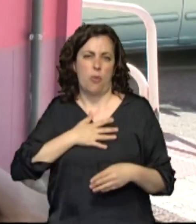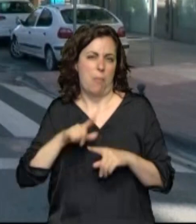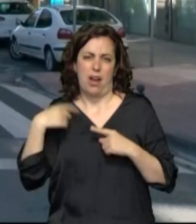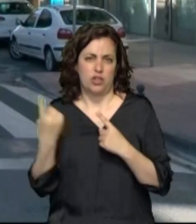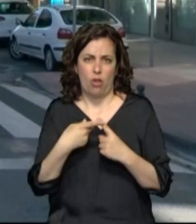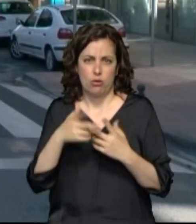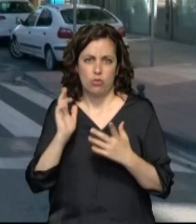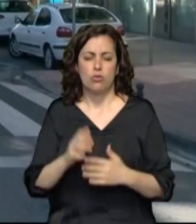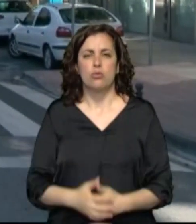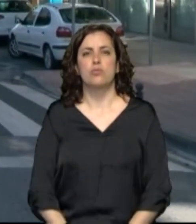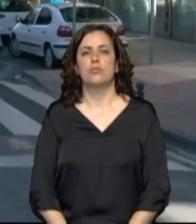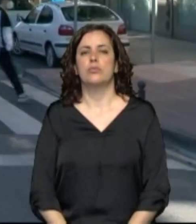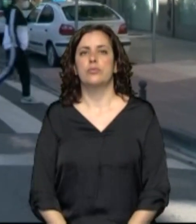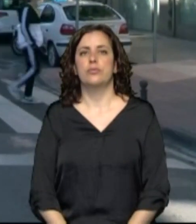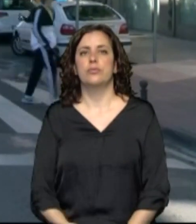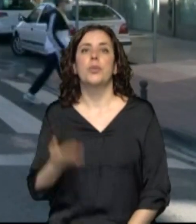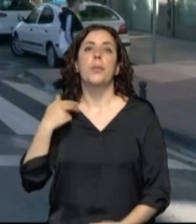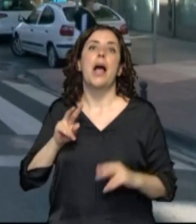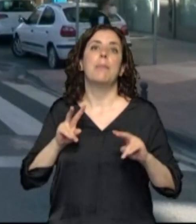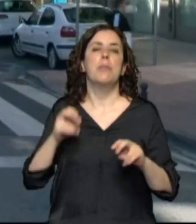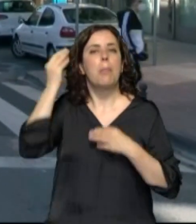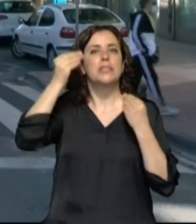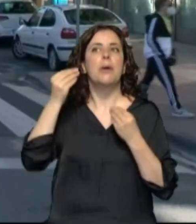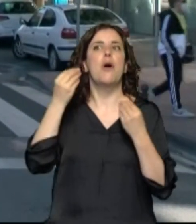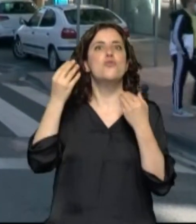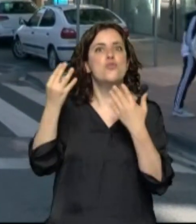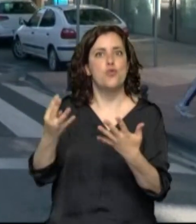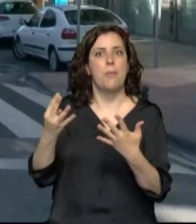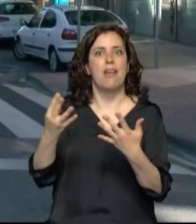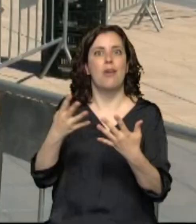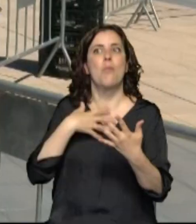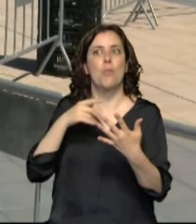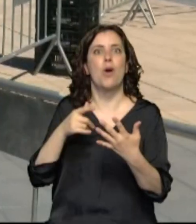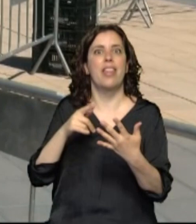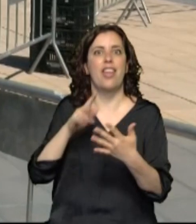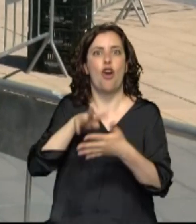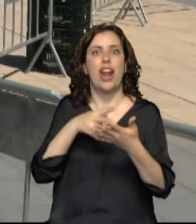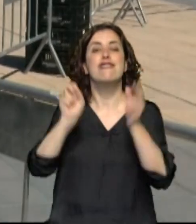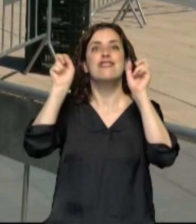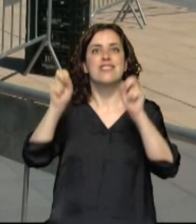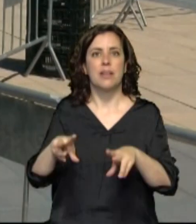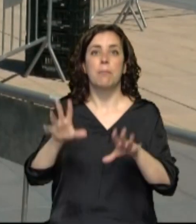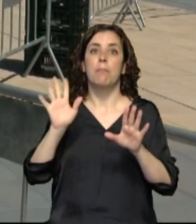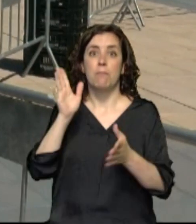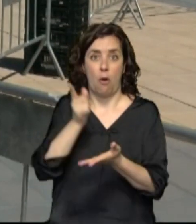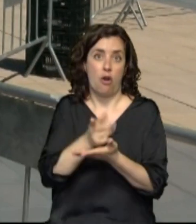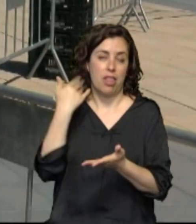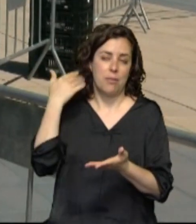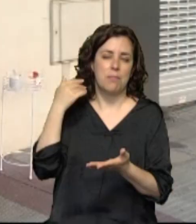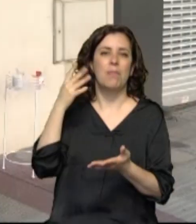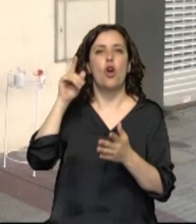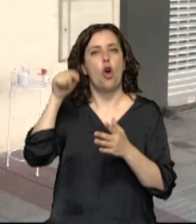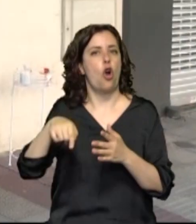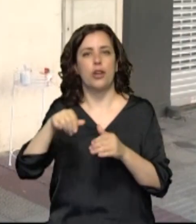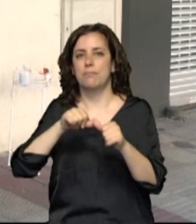el mundo. En un principio parecía que serían nueve localidades navarras las que se iban a beneficiar de esta nueva orden. Pero tal y como se ha publicado hoy, tendrán